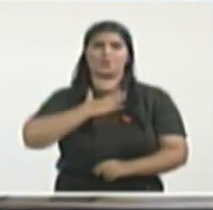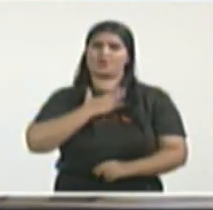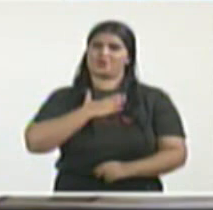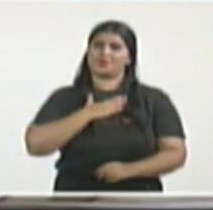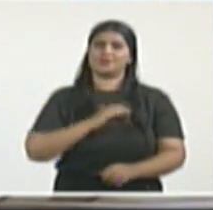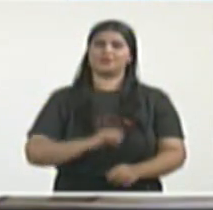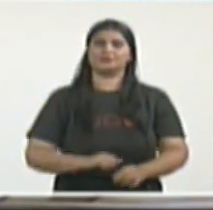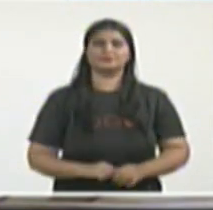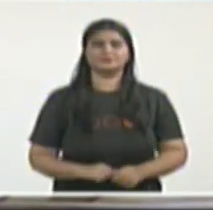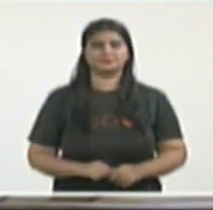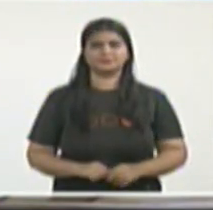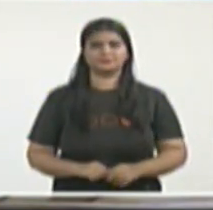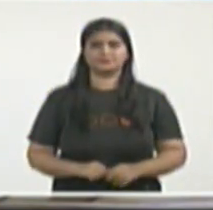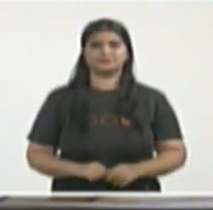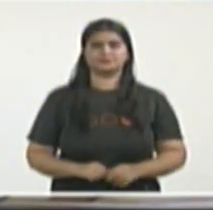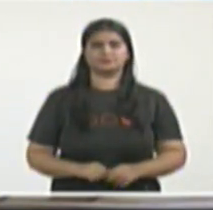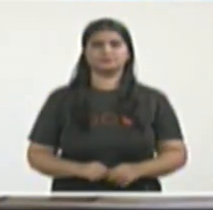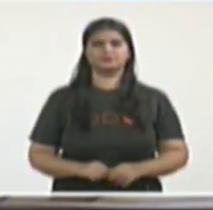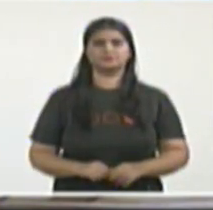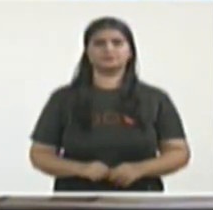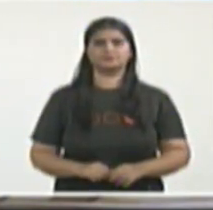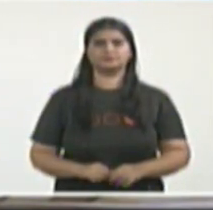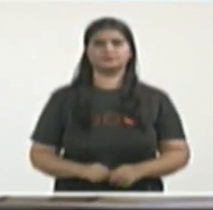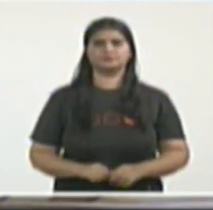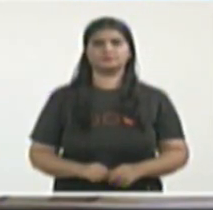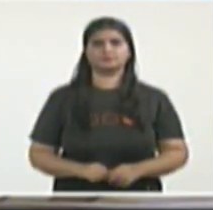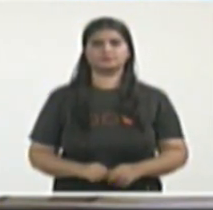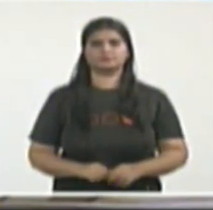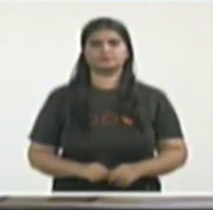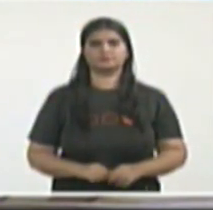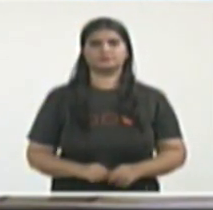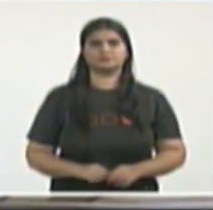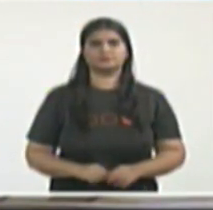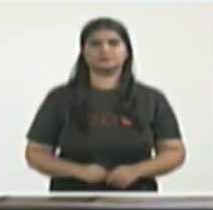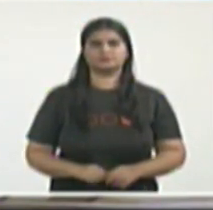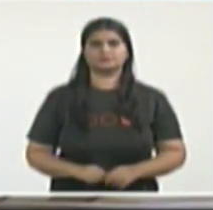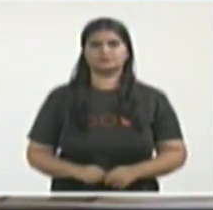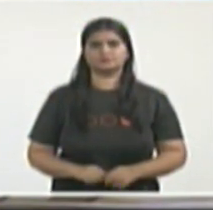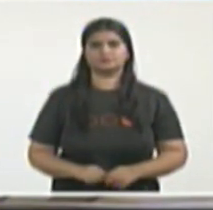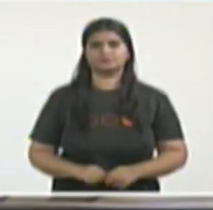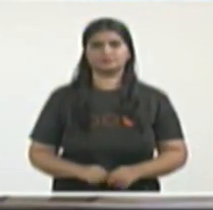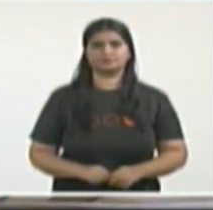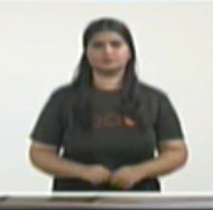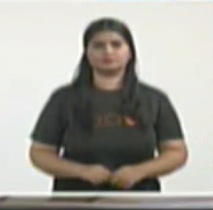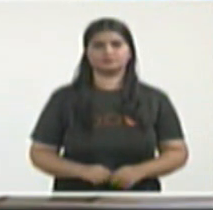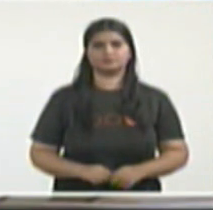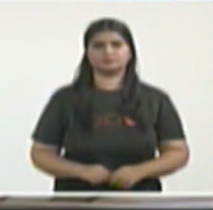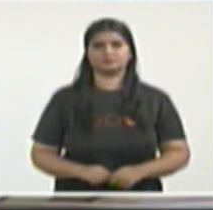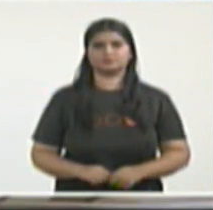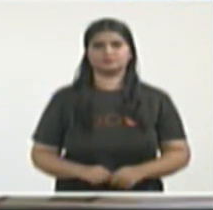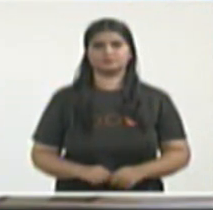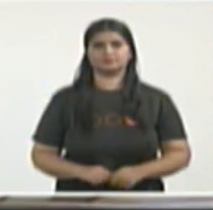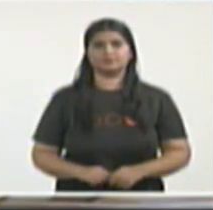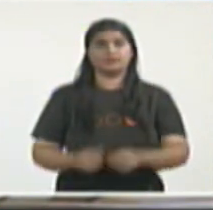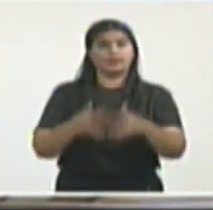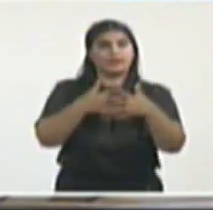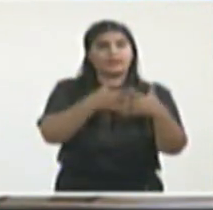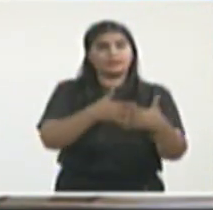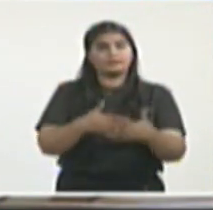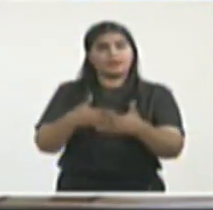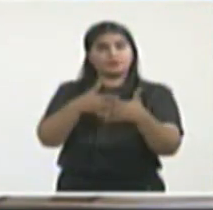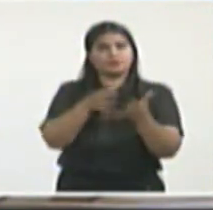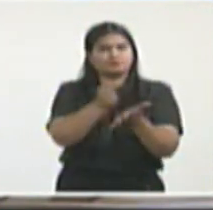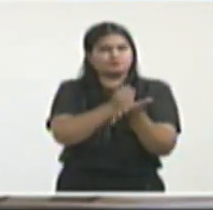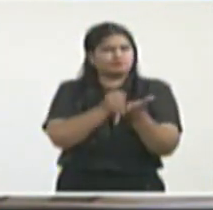nulo, como no se obtuvieron esos resultados, se produjeron